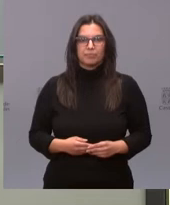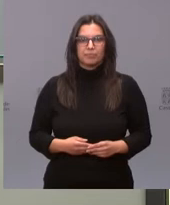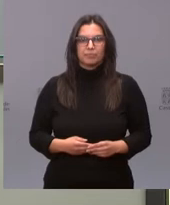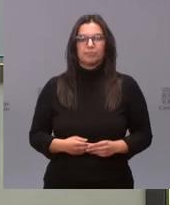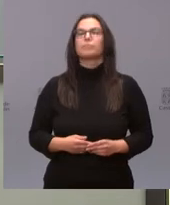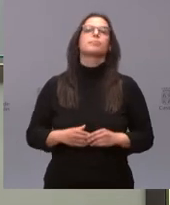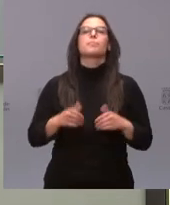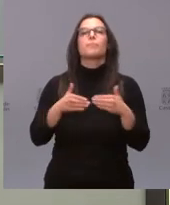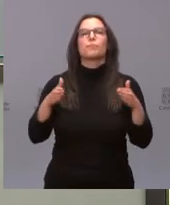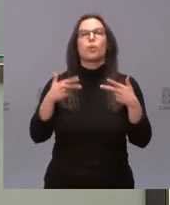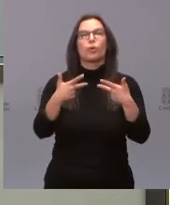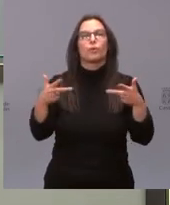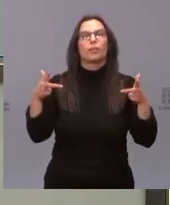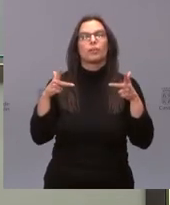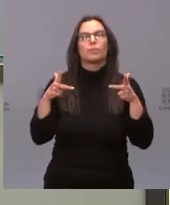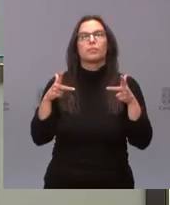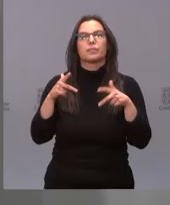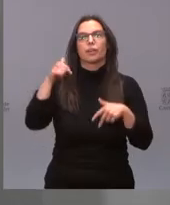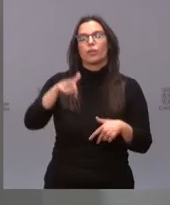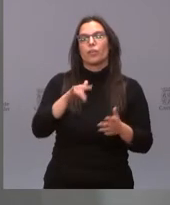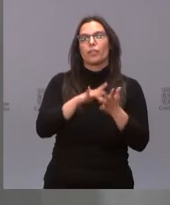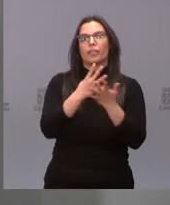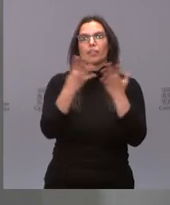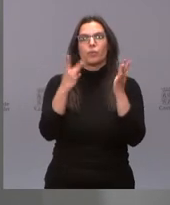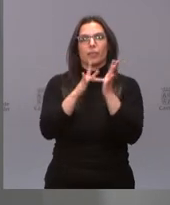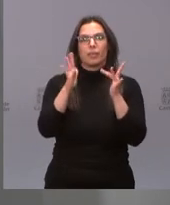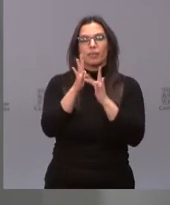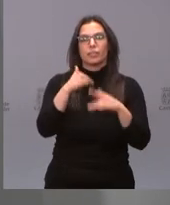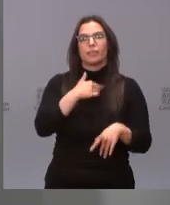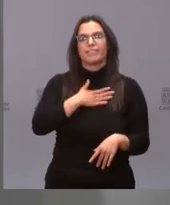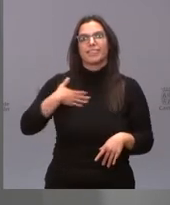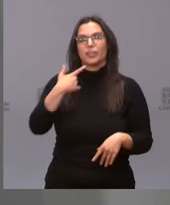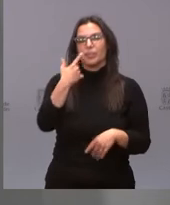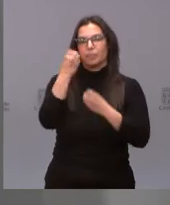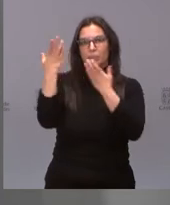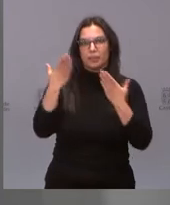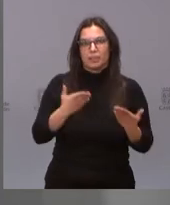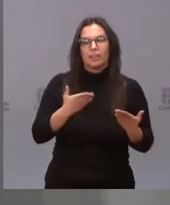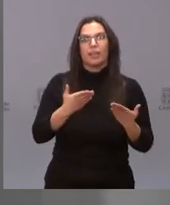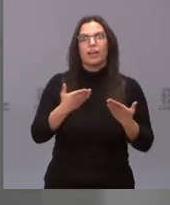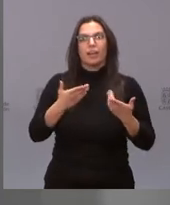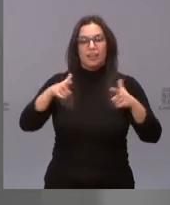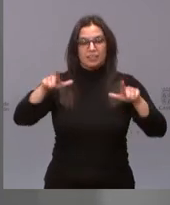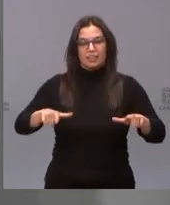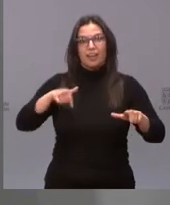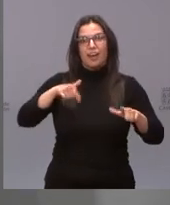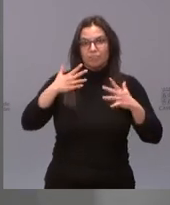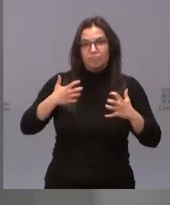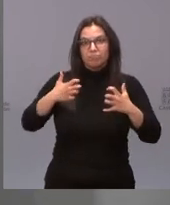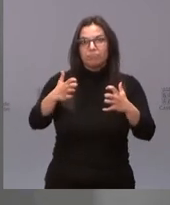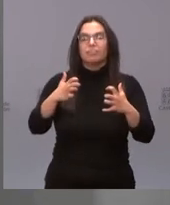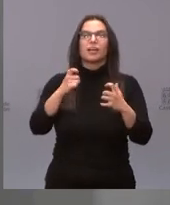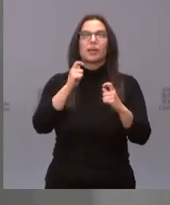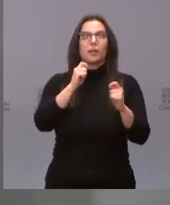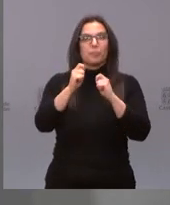Iniciamos la rueda de prensa de hoy, 19 de abril. Les quiero dar la bienvenida a la sala a todos los periodistas que se